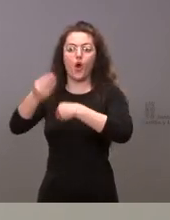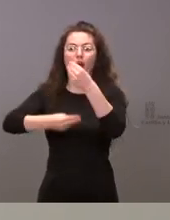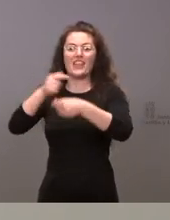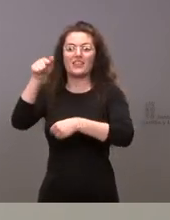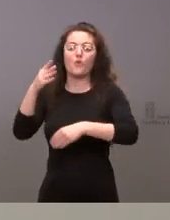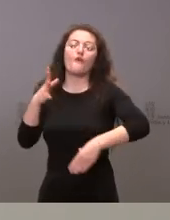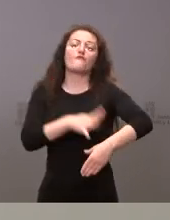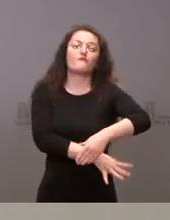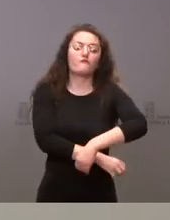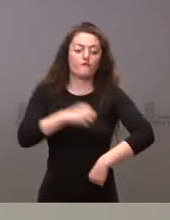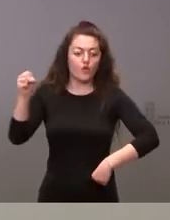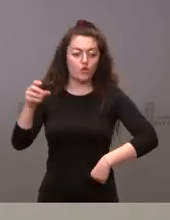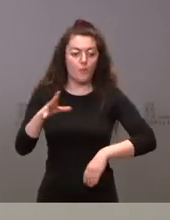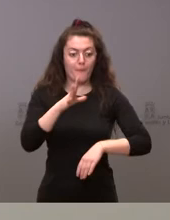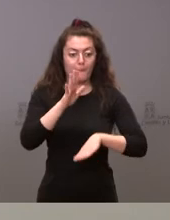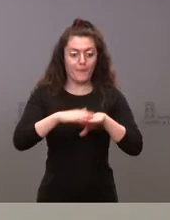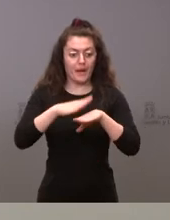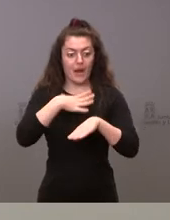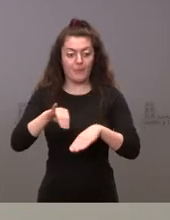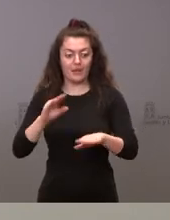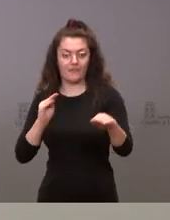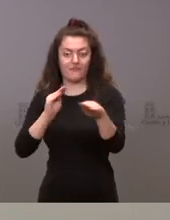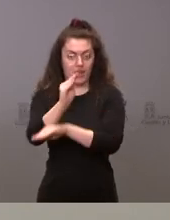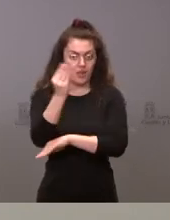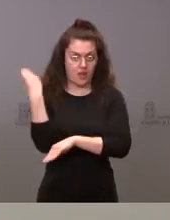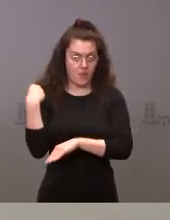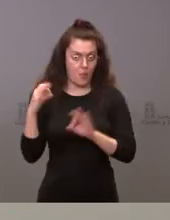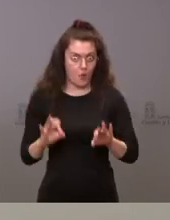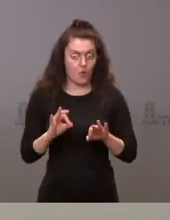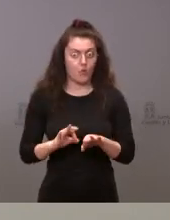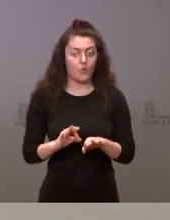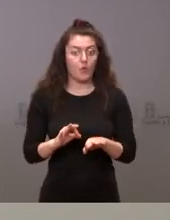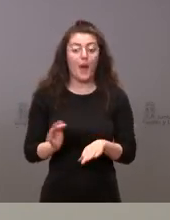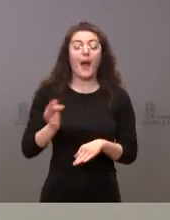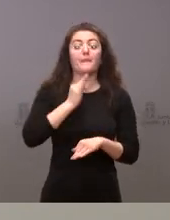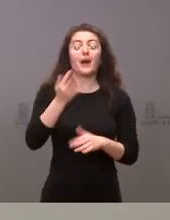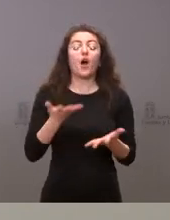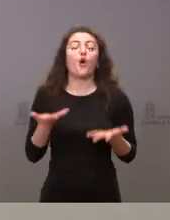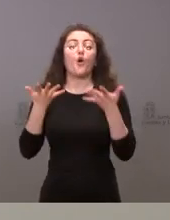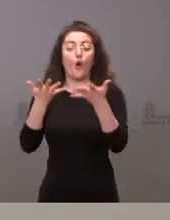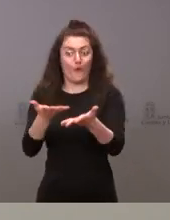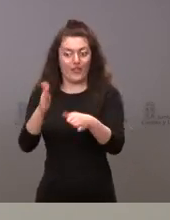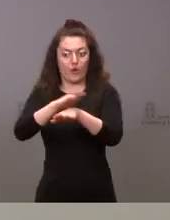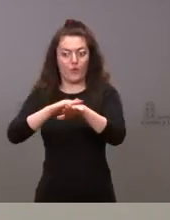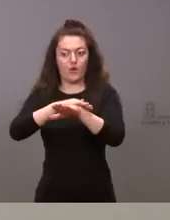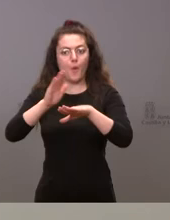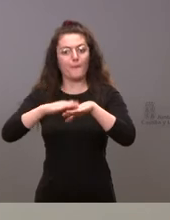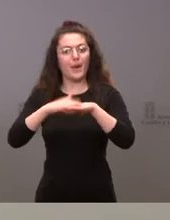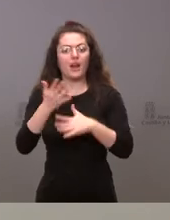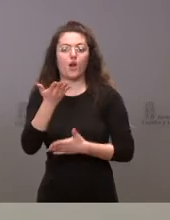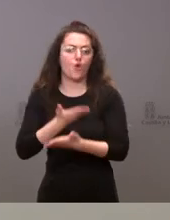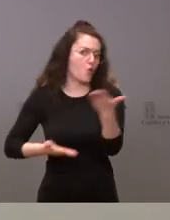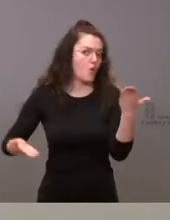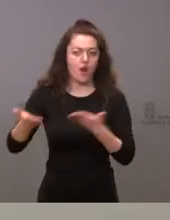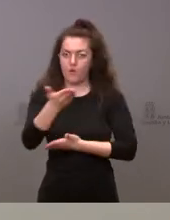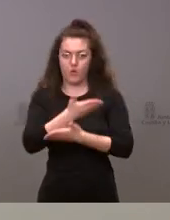pudiera financiar este asunto a la vez que nos ofrecíamos al gobierno a colaborar con lealtad en todo lo que es tanto